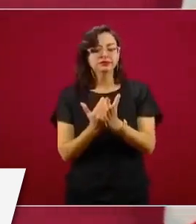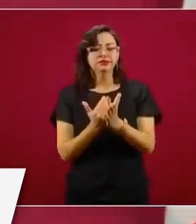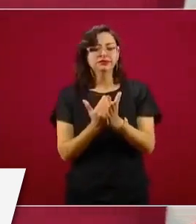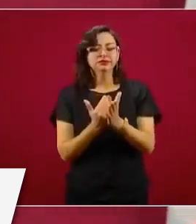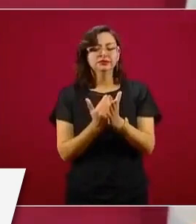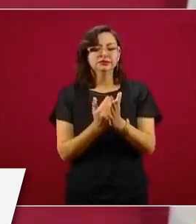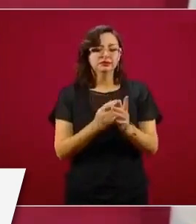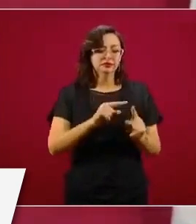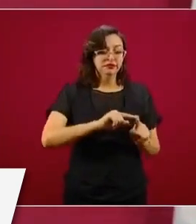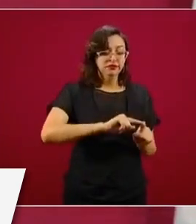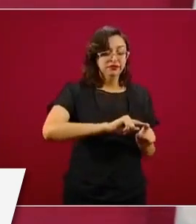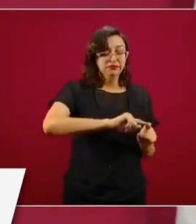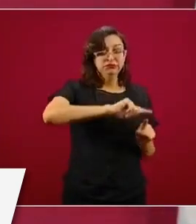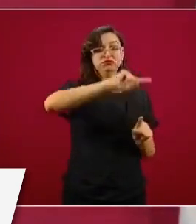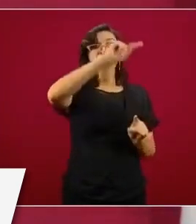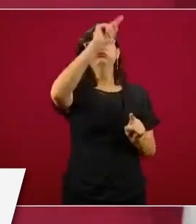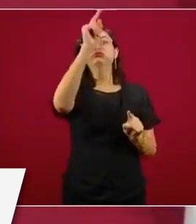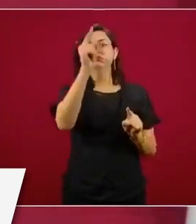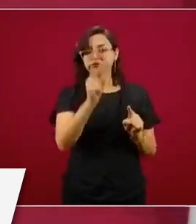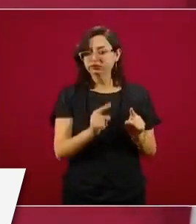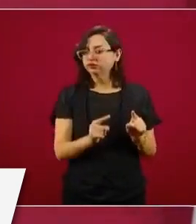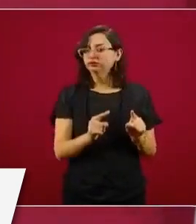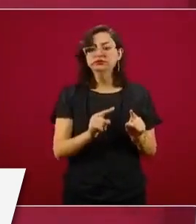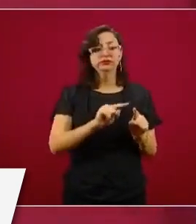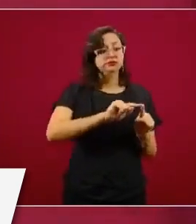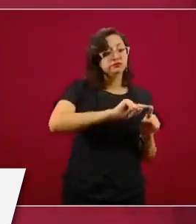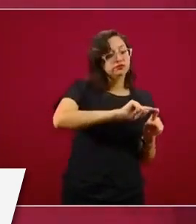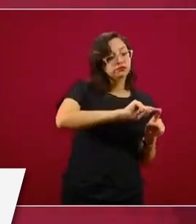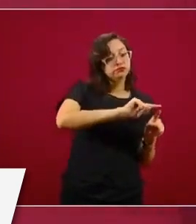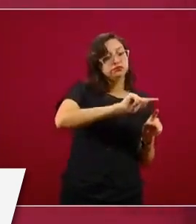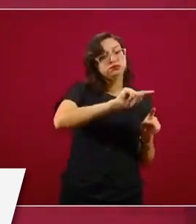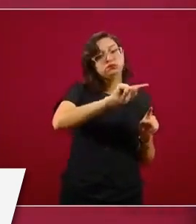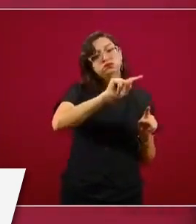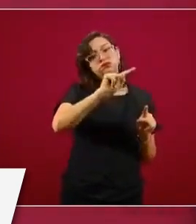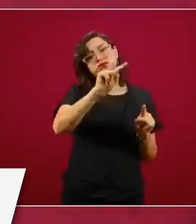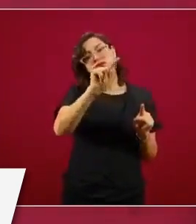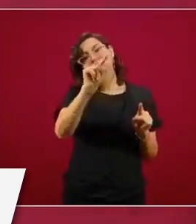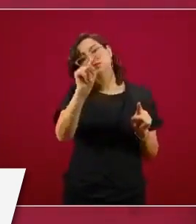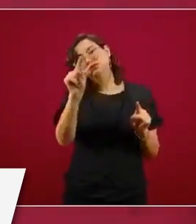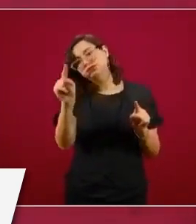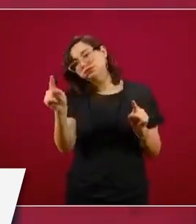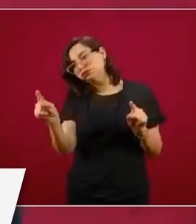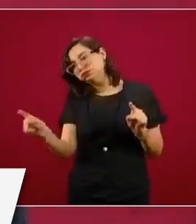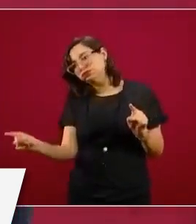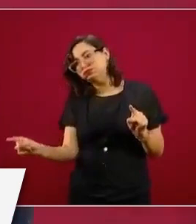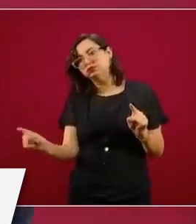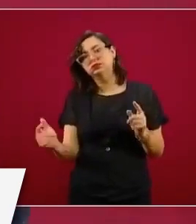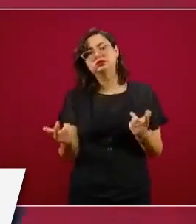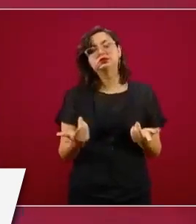se aplastó la curva.